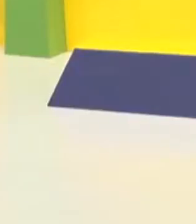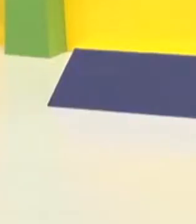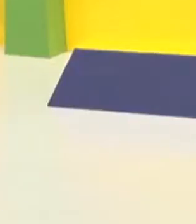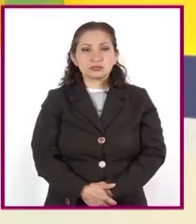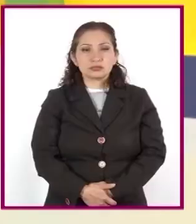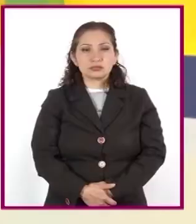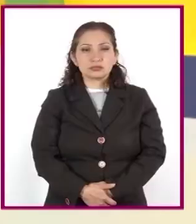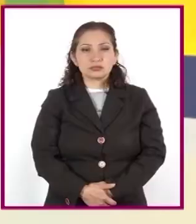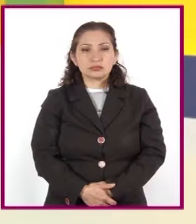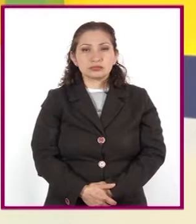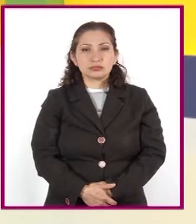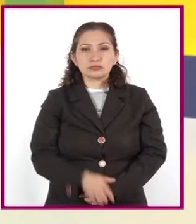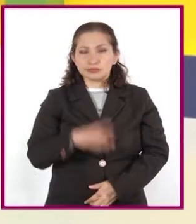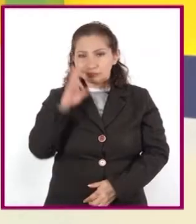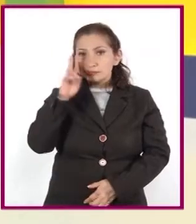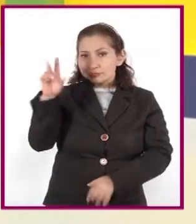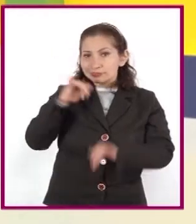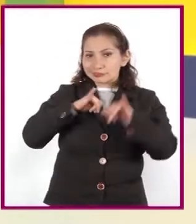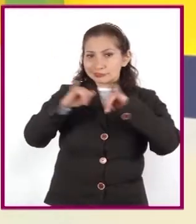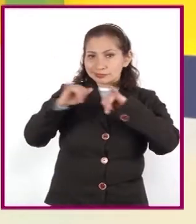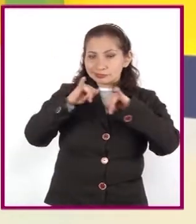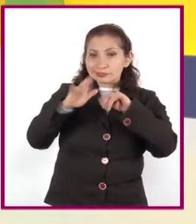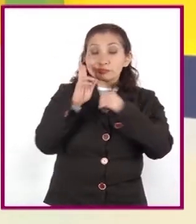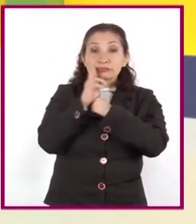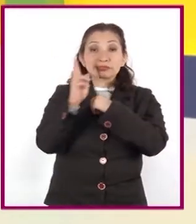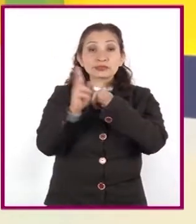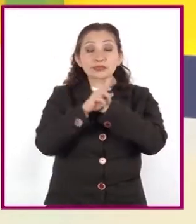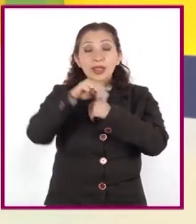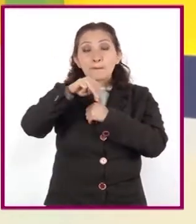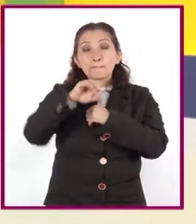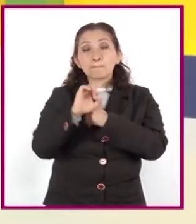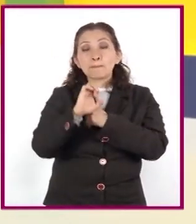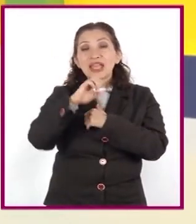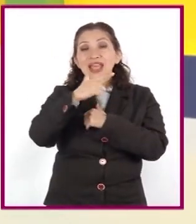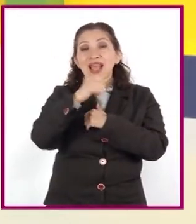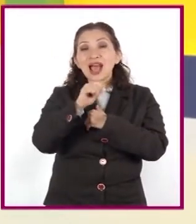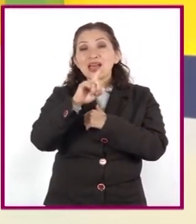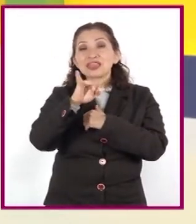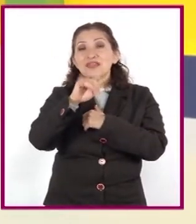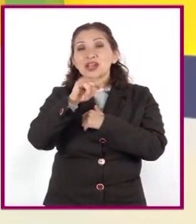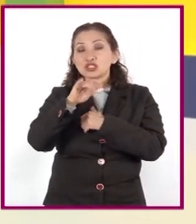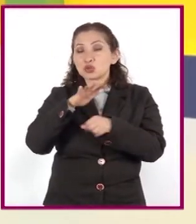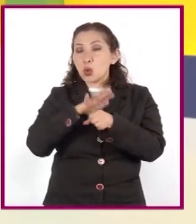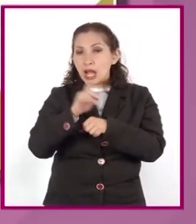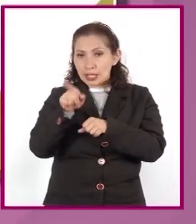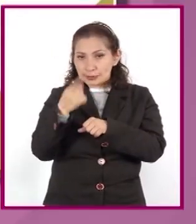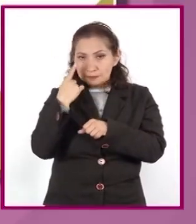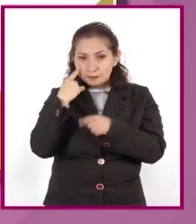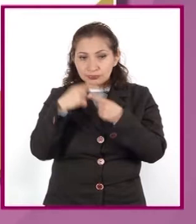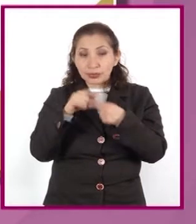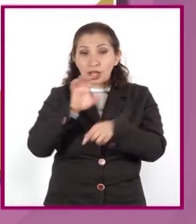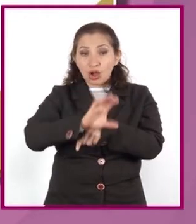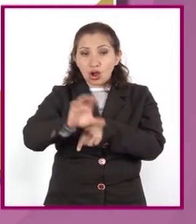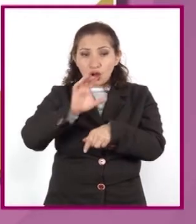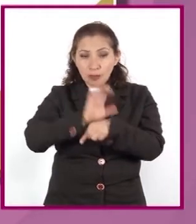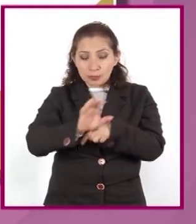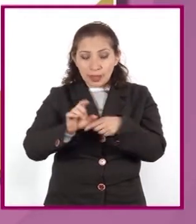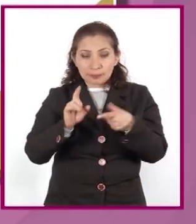Como pudieron ver en el mapa, los países megadiversos en el mundo son Colombia,